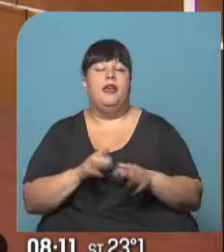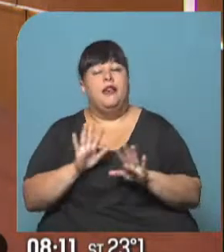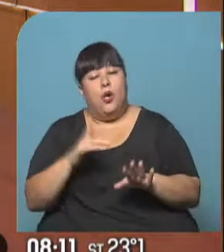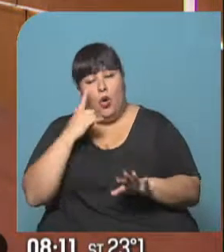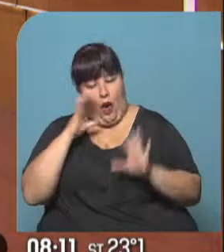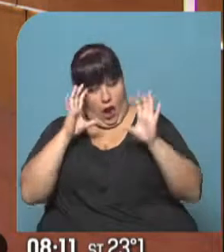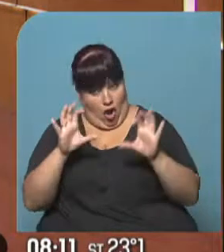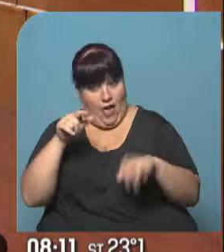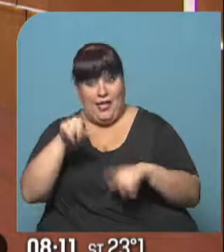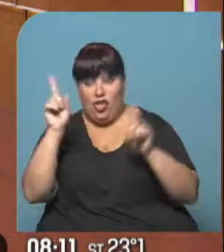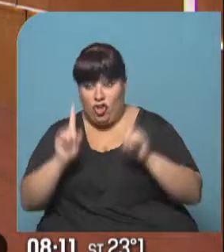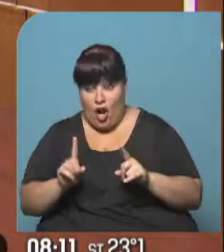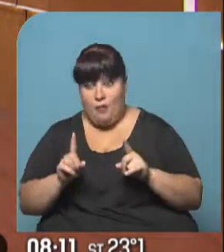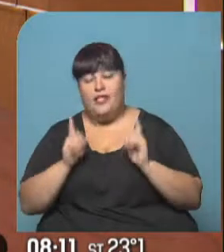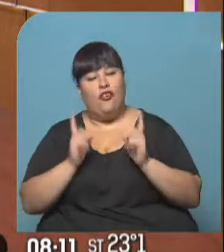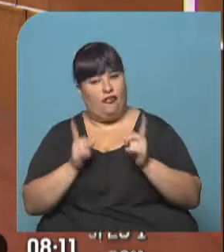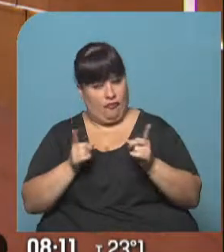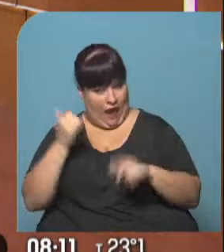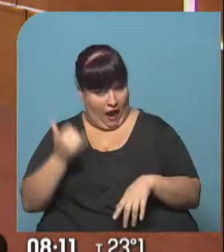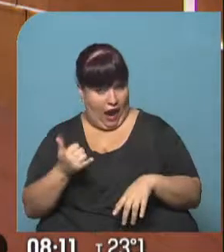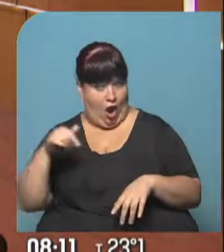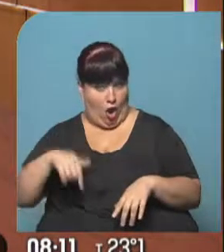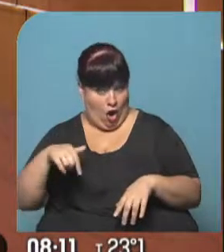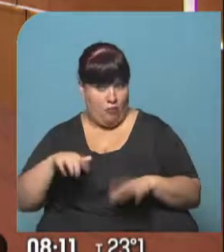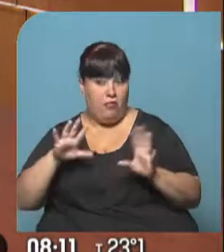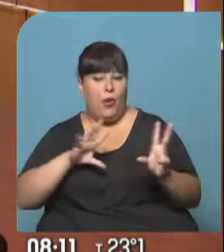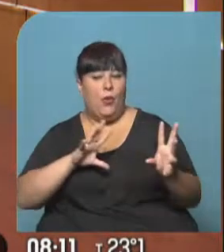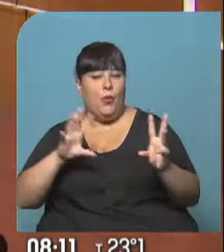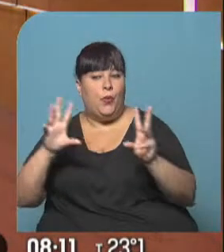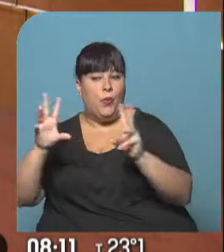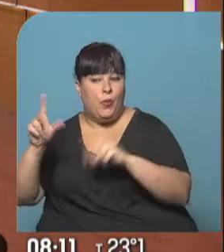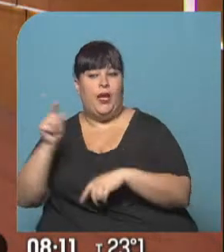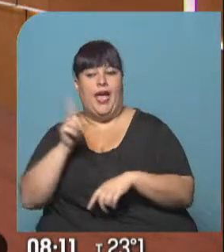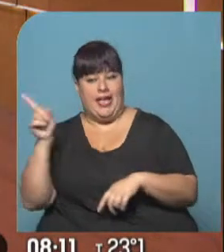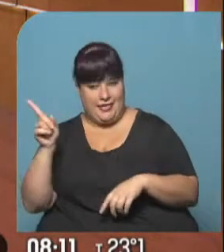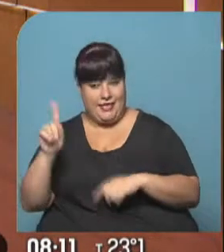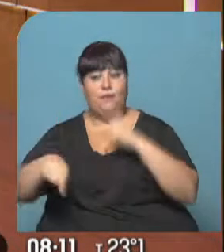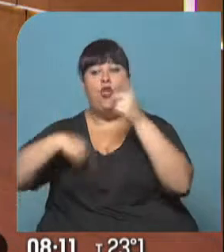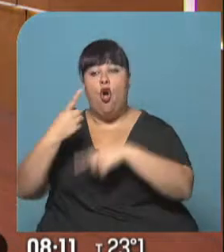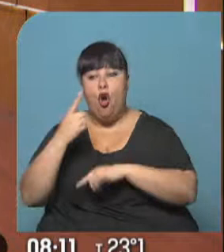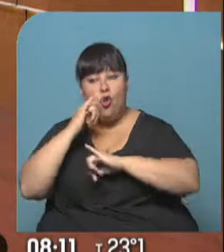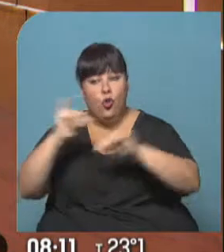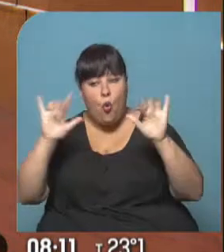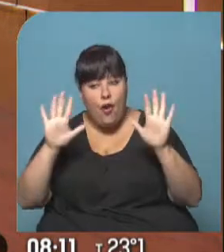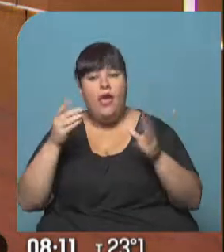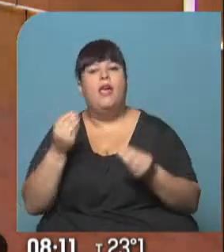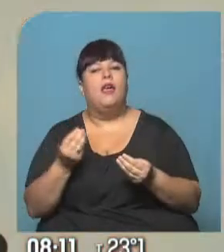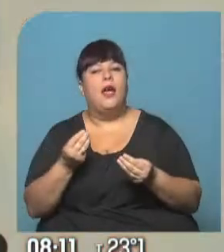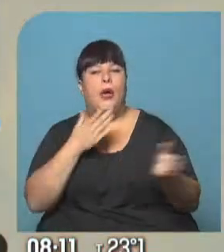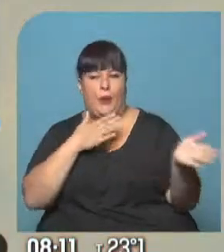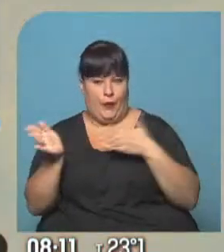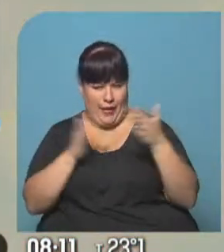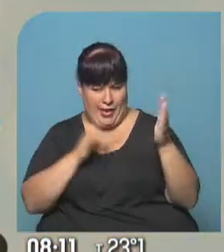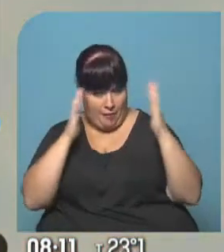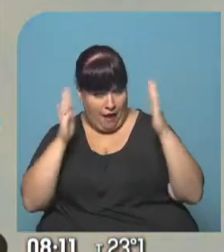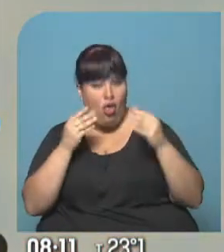que hay que tener en cuenta que estas tormentas se van a seguir registrando en el día de hoy, desplazándose hacia el este. El otro aviso de alerta es, en este caso, por vientos